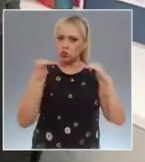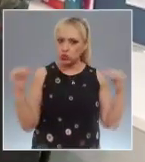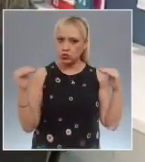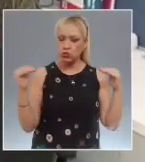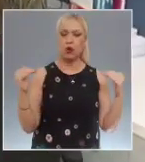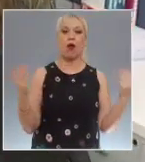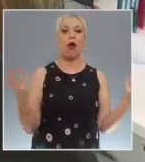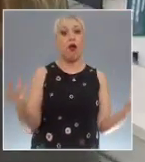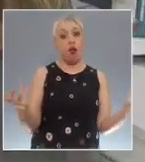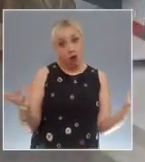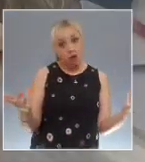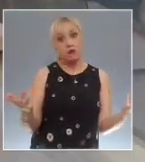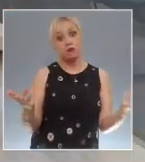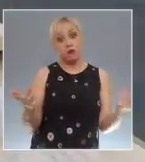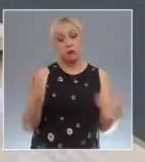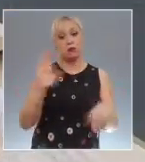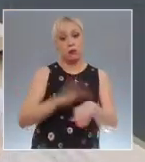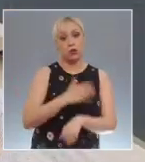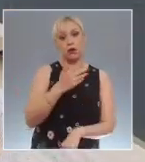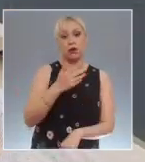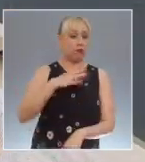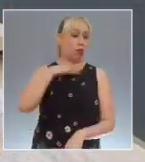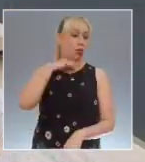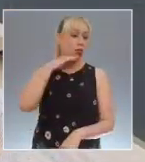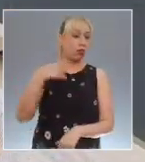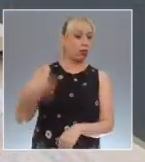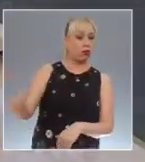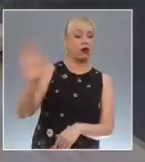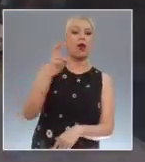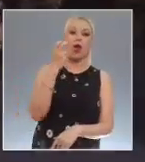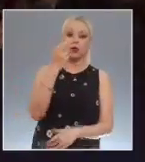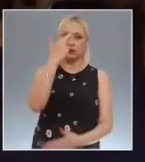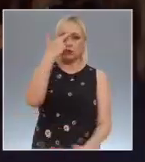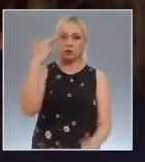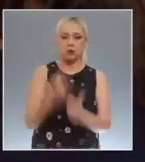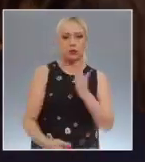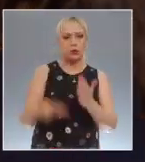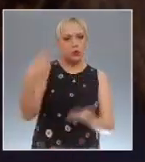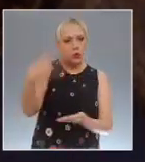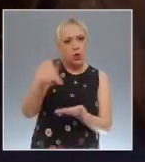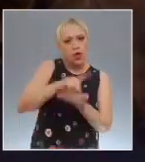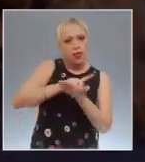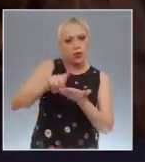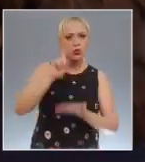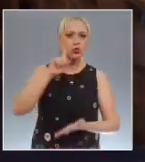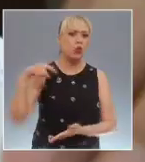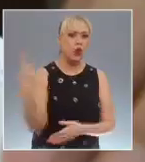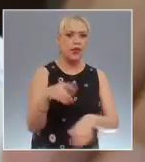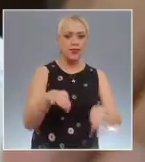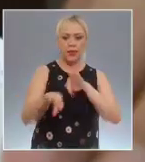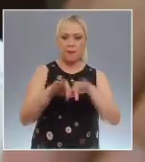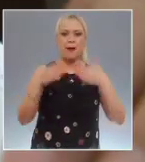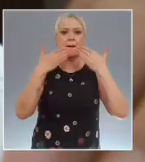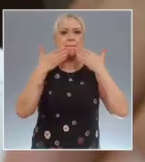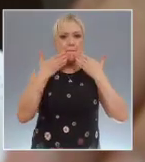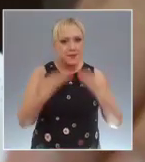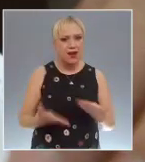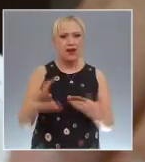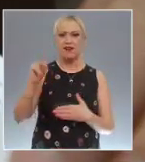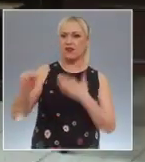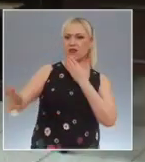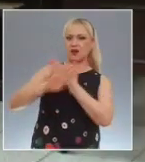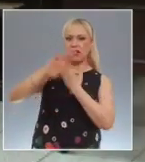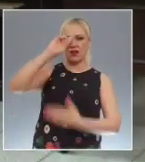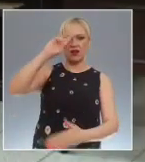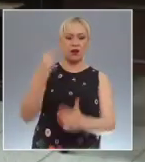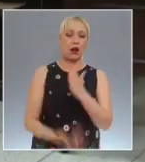atentan contra los derechos fundamentales, a un trabajo digno y a una vida libre de violencia, protegidos por diversas convenciones y